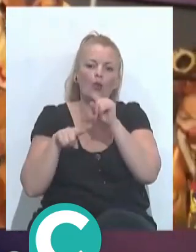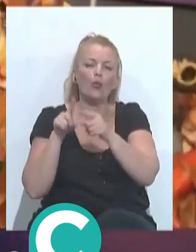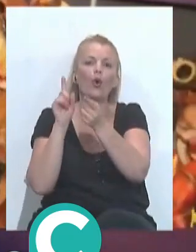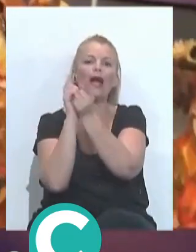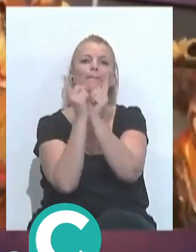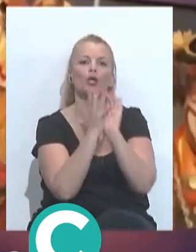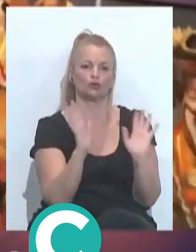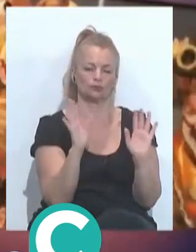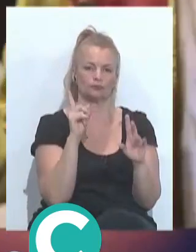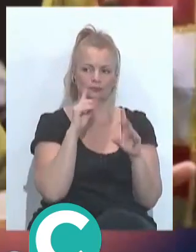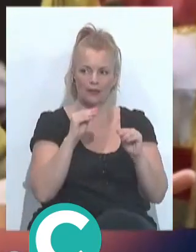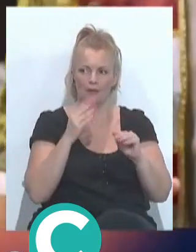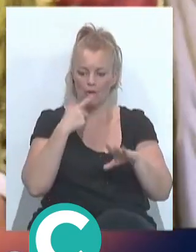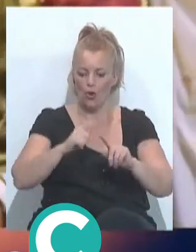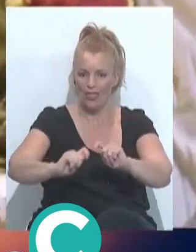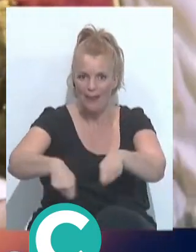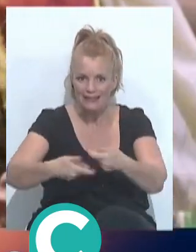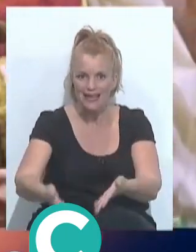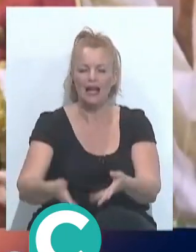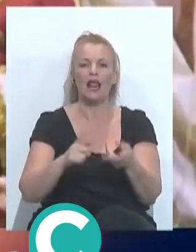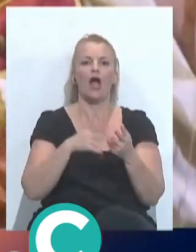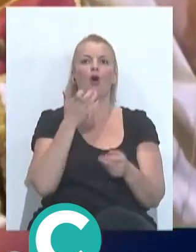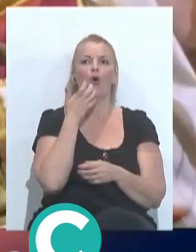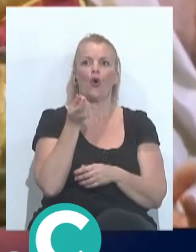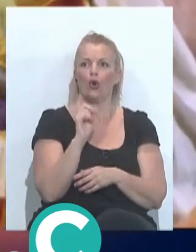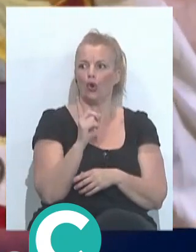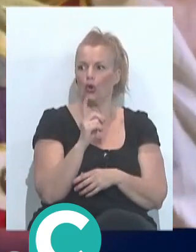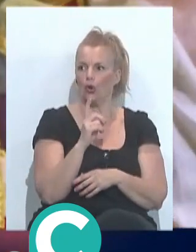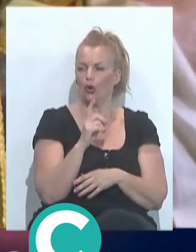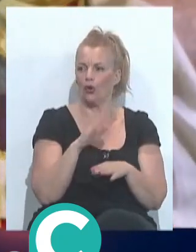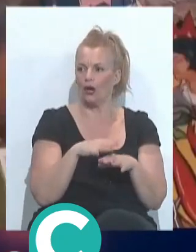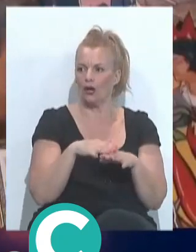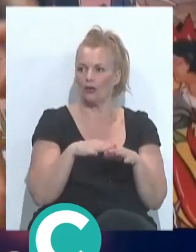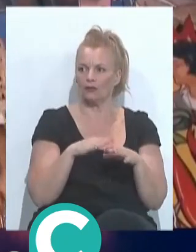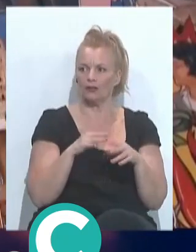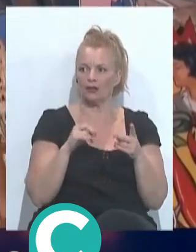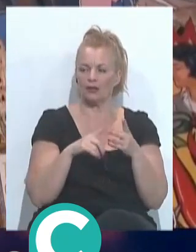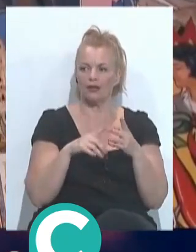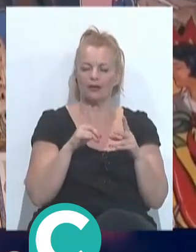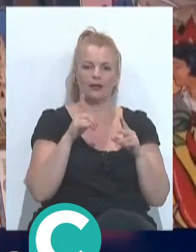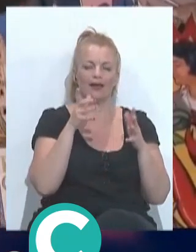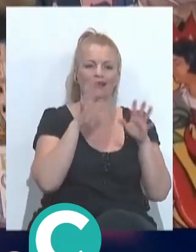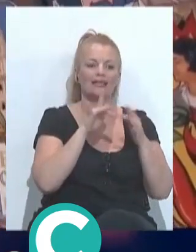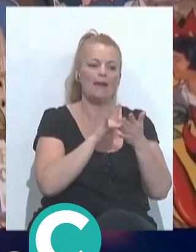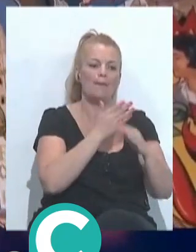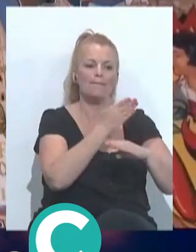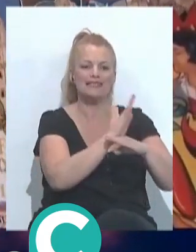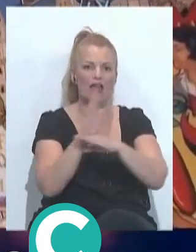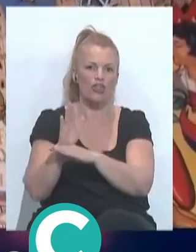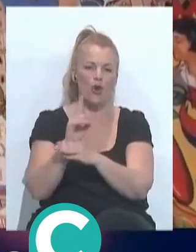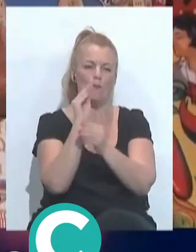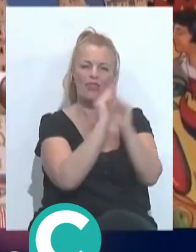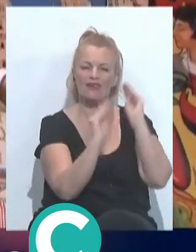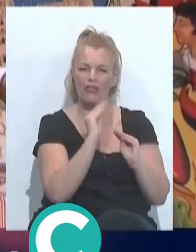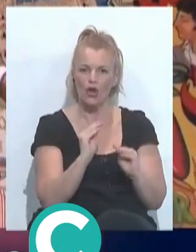llamativos como la shancla o el caso de esos gas que metía de vez en cuando en la presentación o tal